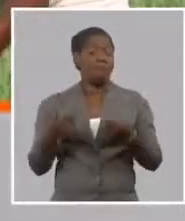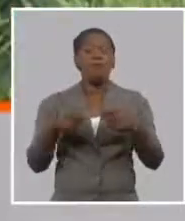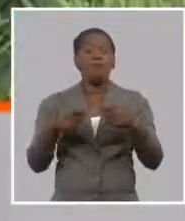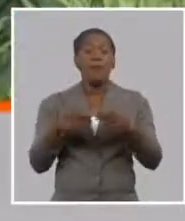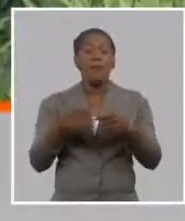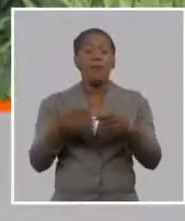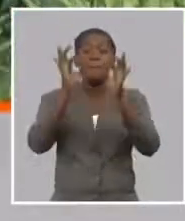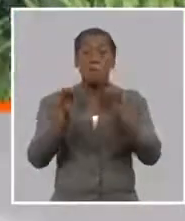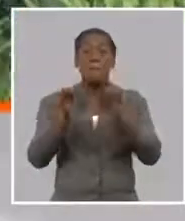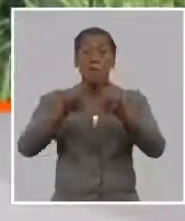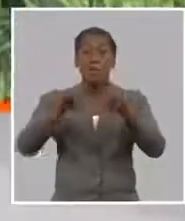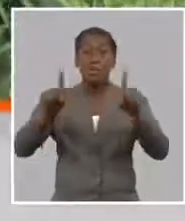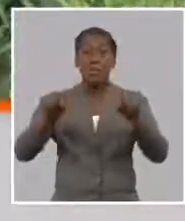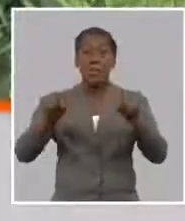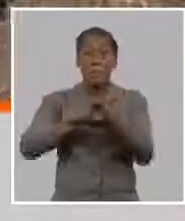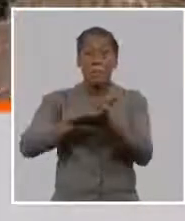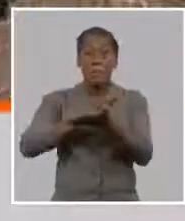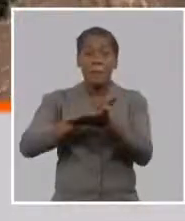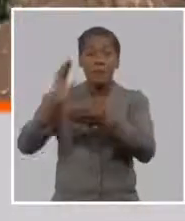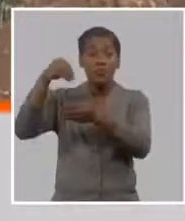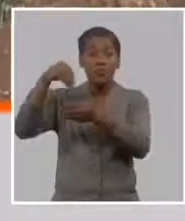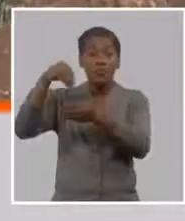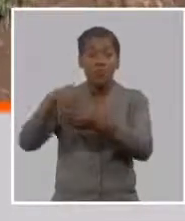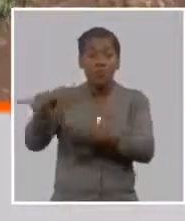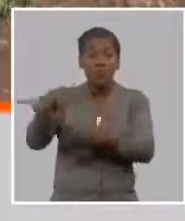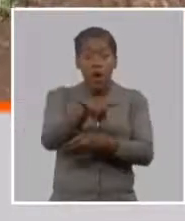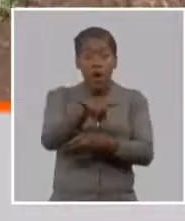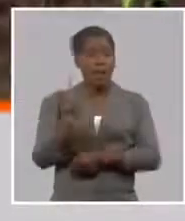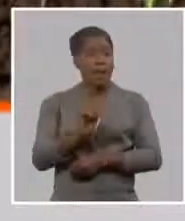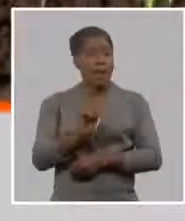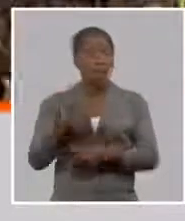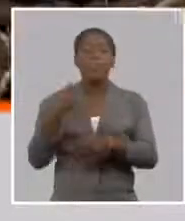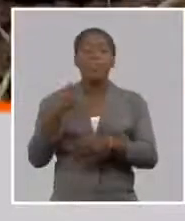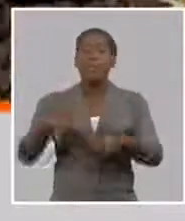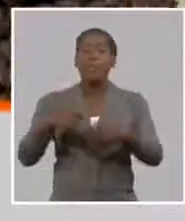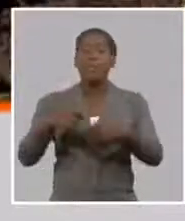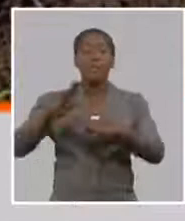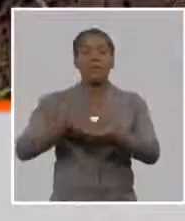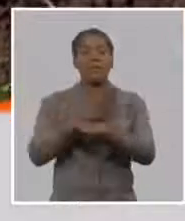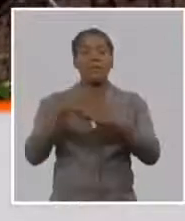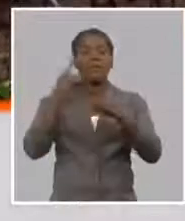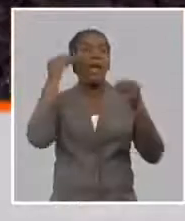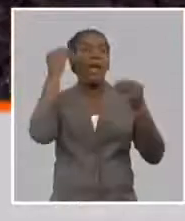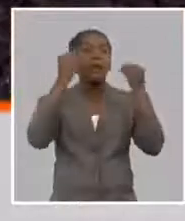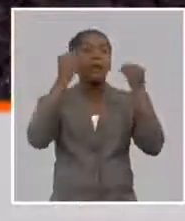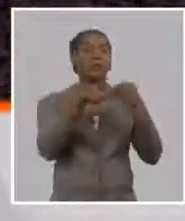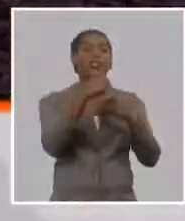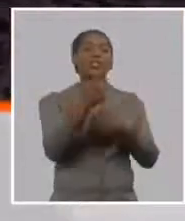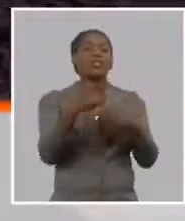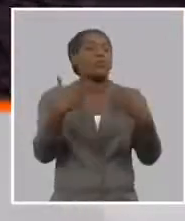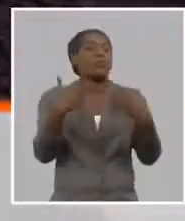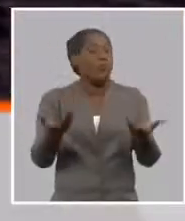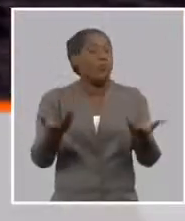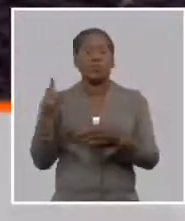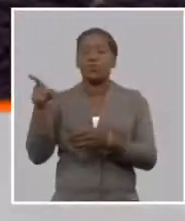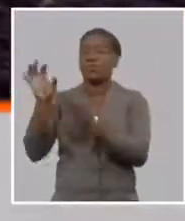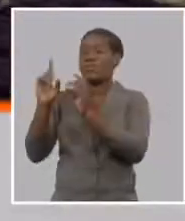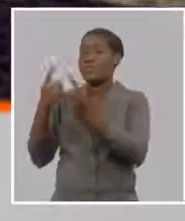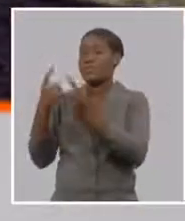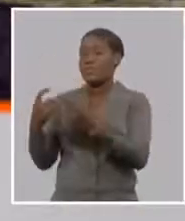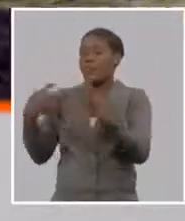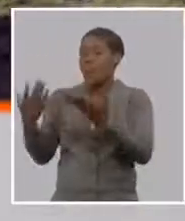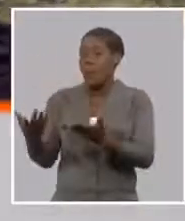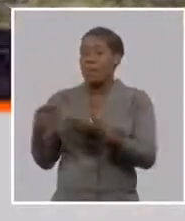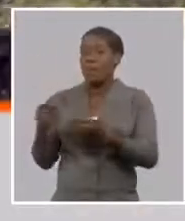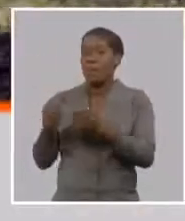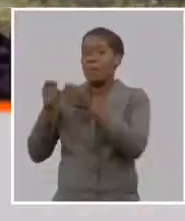los agricultores individuales también se le establece un nivel máximo de facultad entonces son varios factores los que nosotros tenemos en cuenta